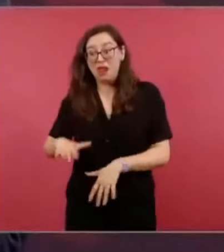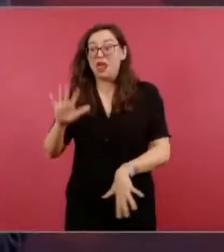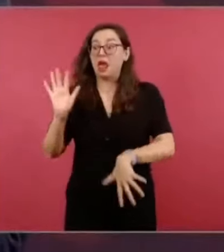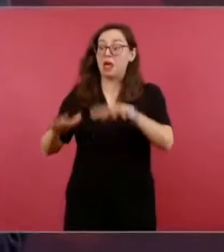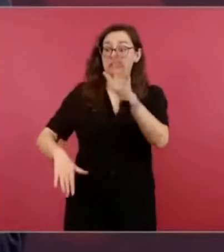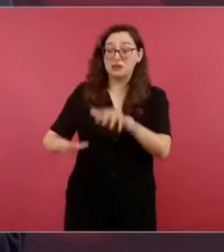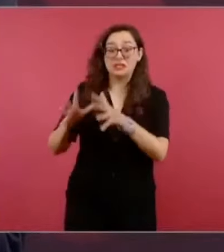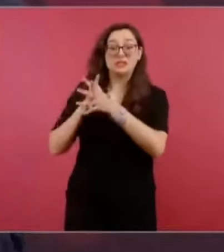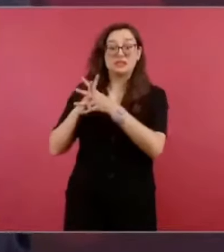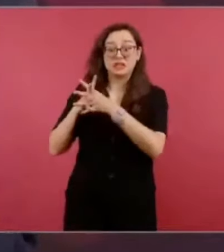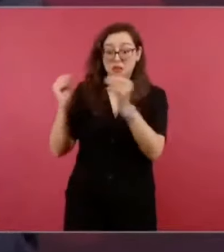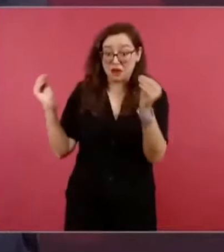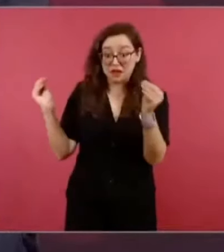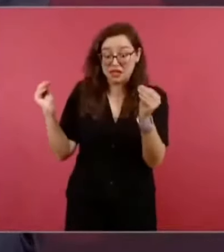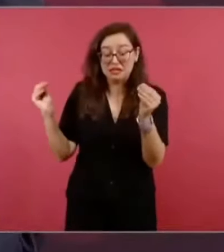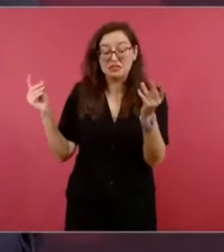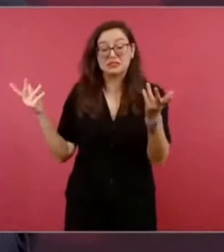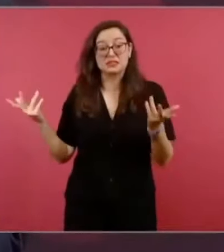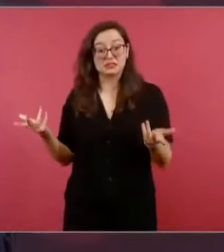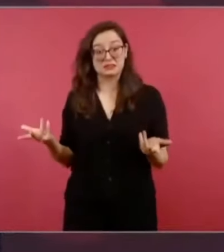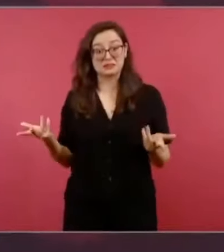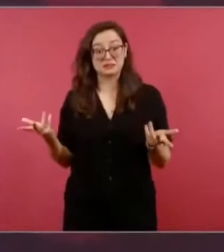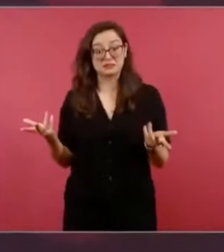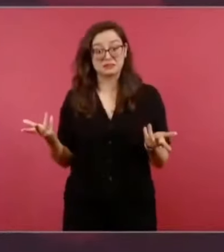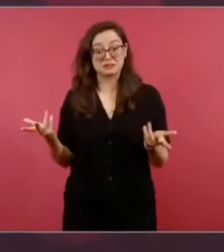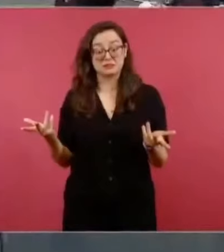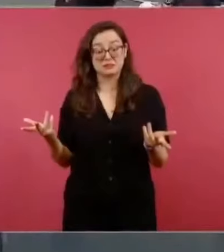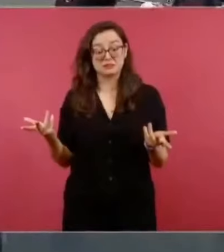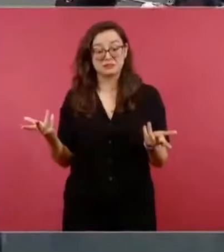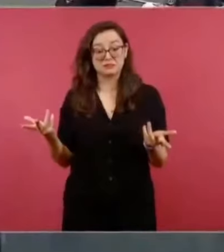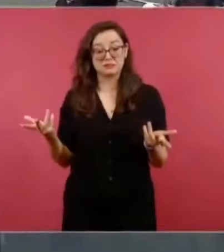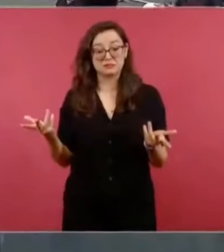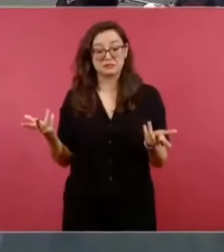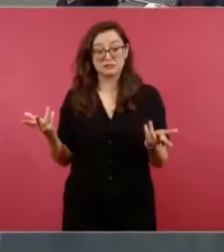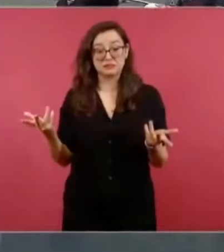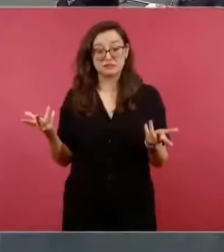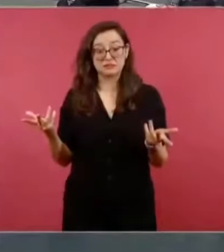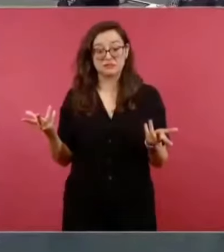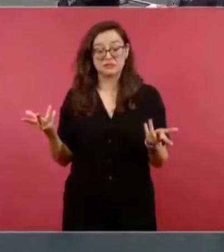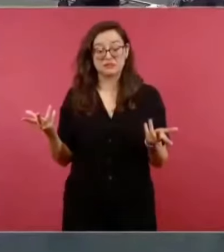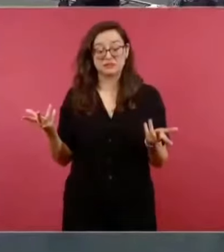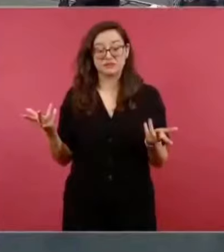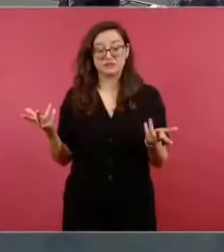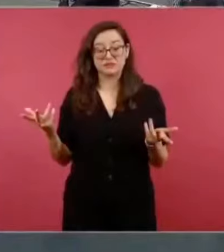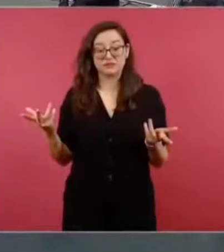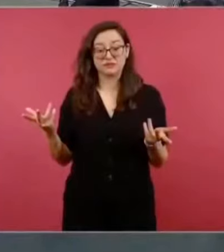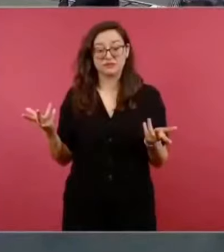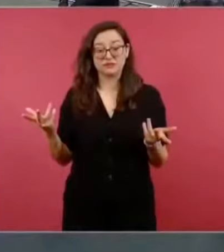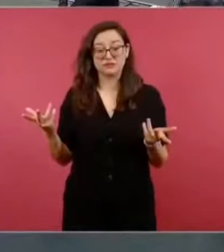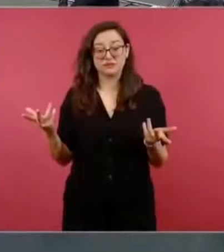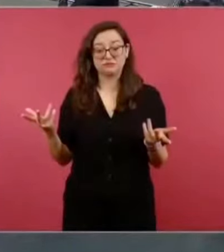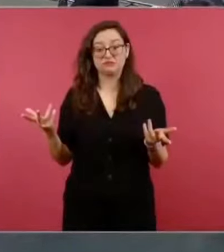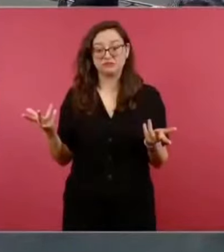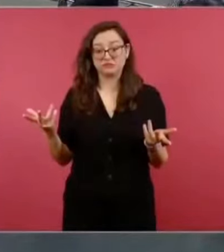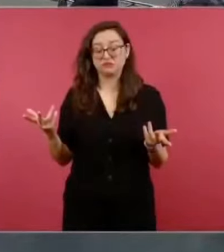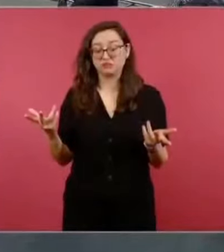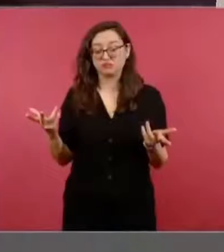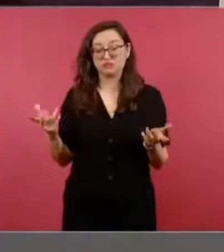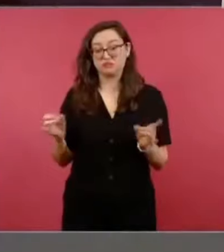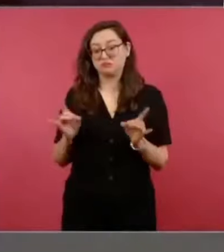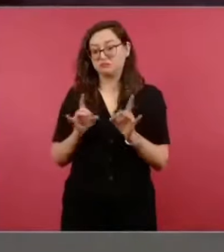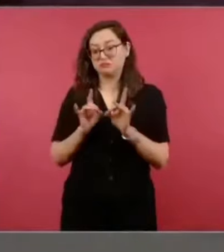Y hay quienes pierden la vida